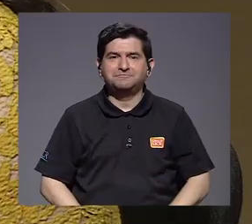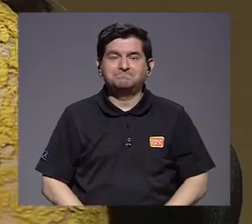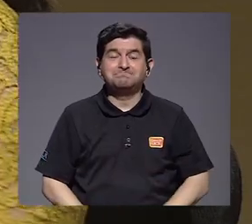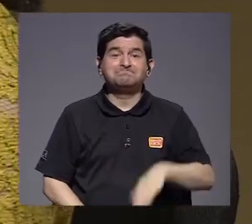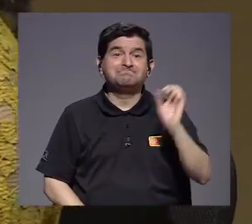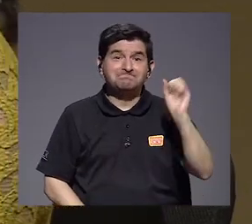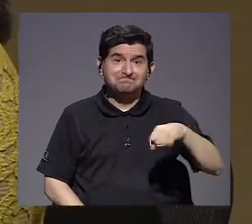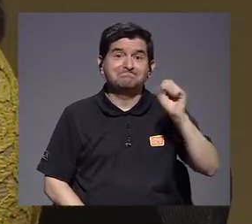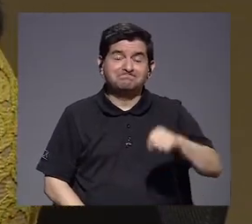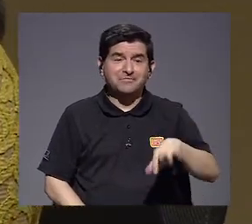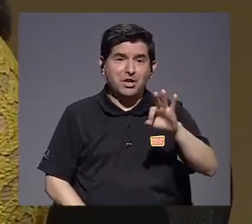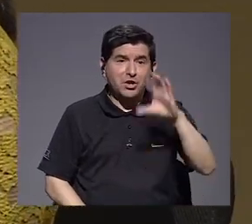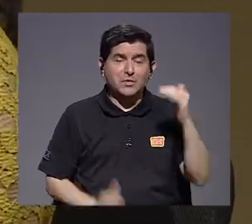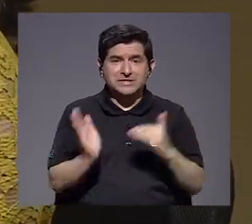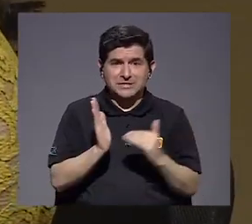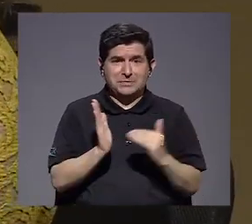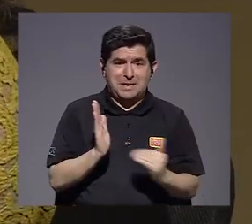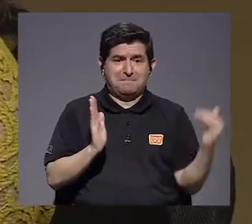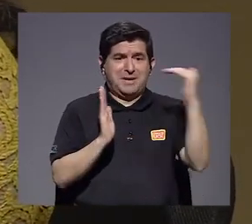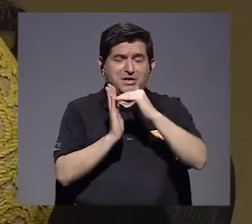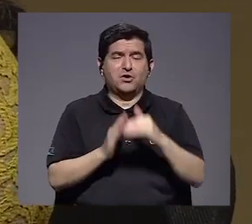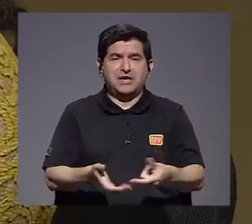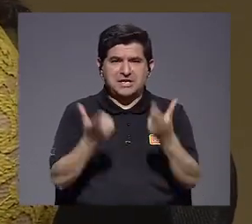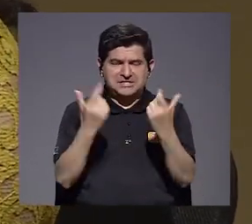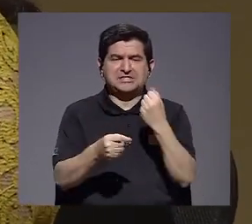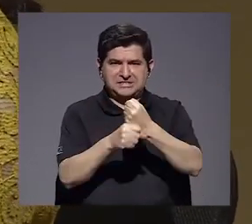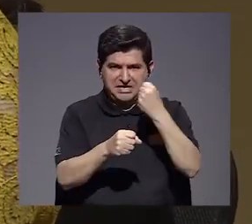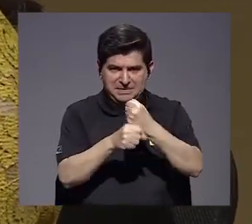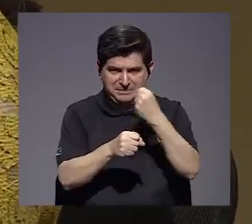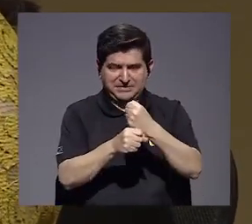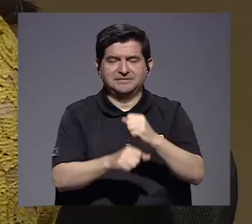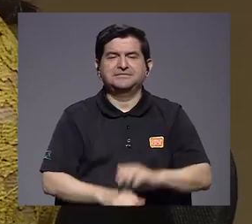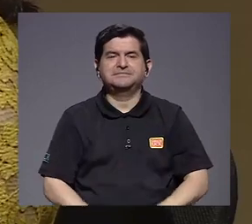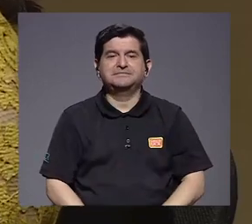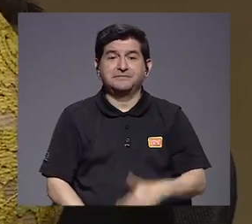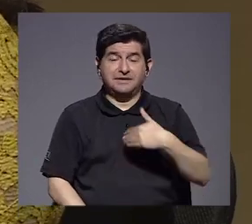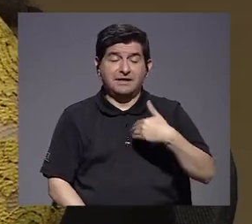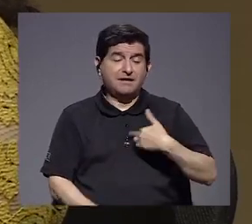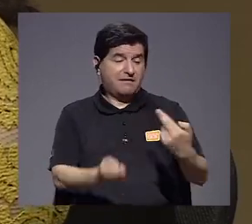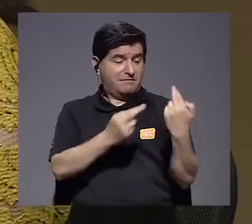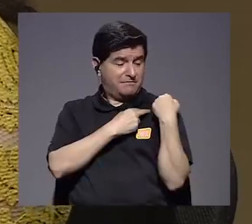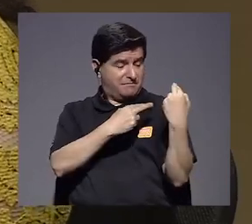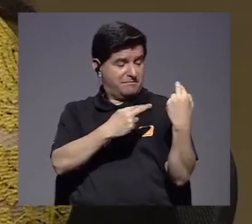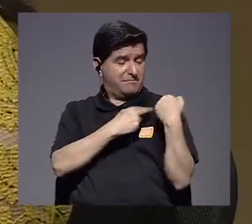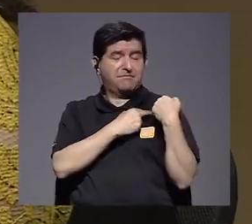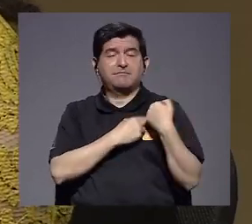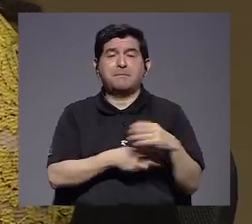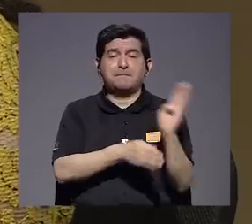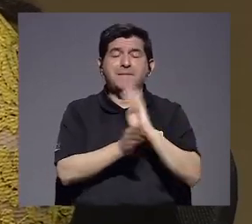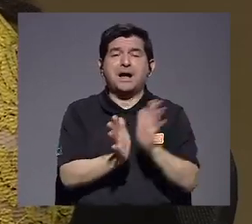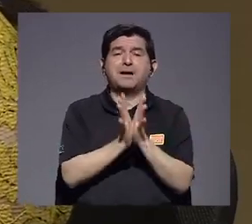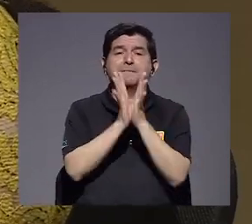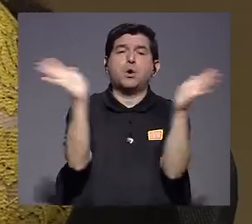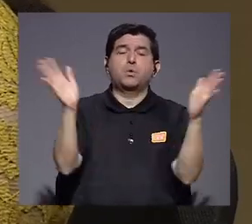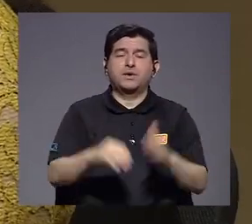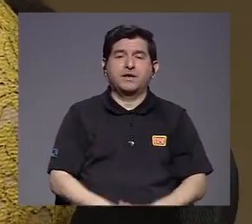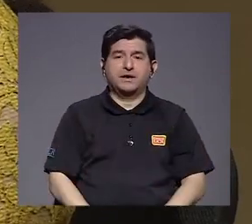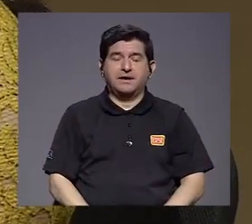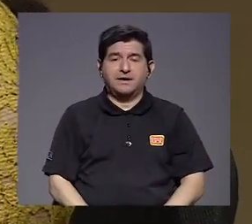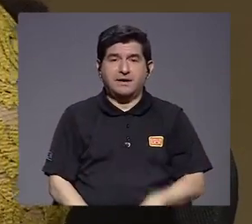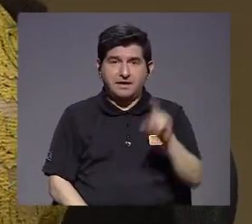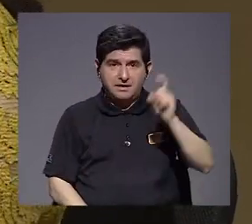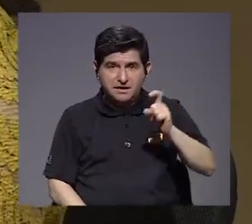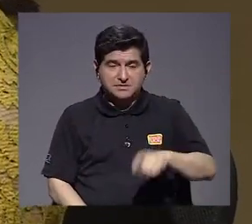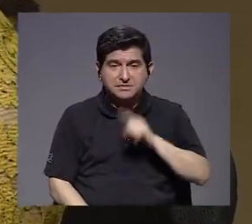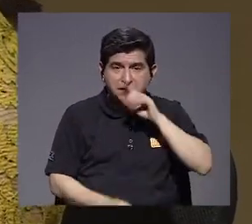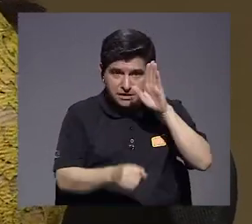Bueno, sí, son 900 mil millones para capital de trabajo y tenemos la responsabilidad de la banca pública que se tiene